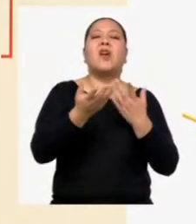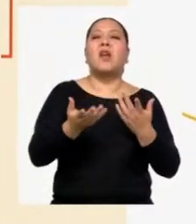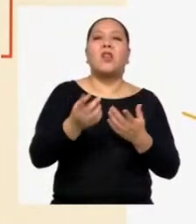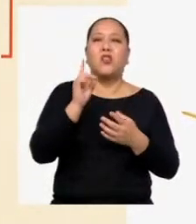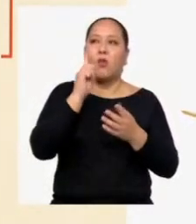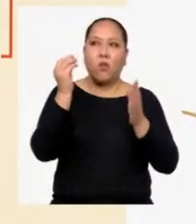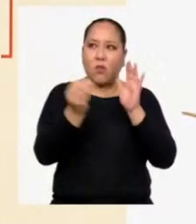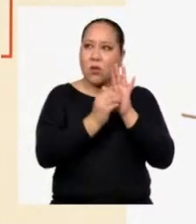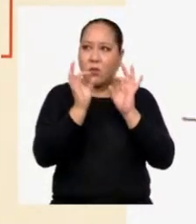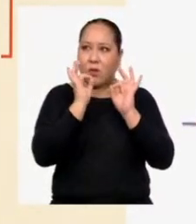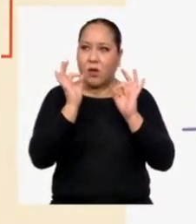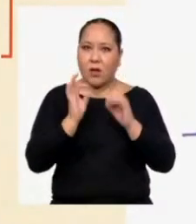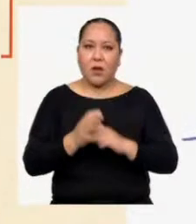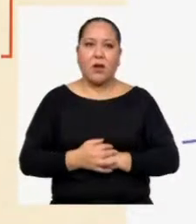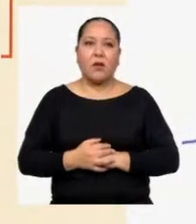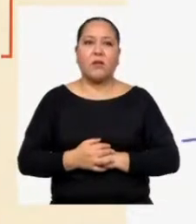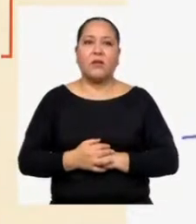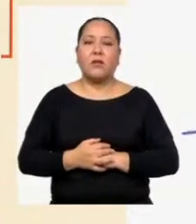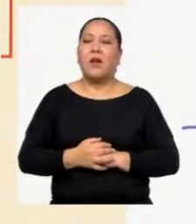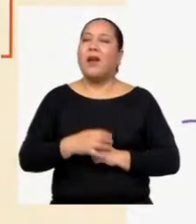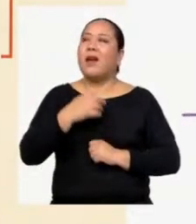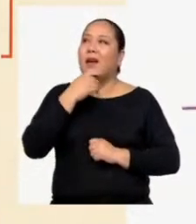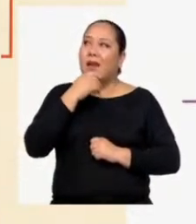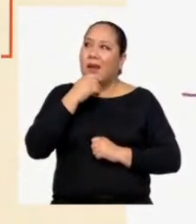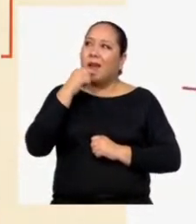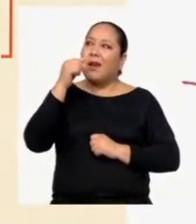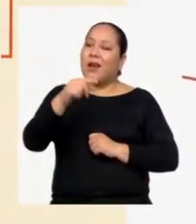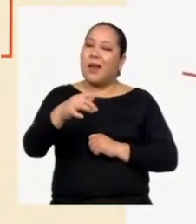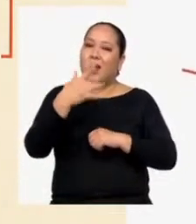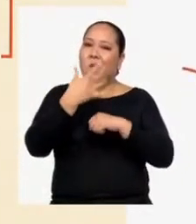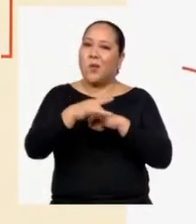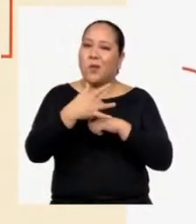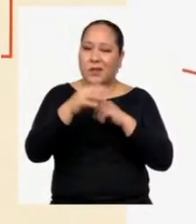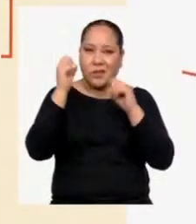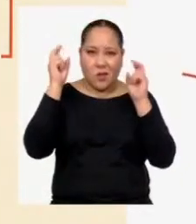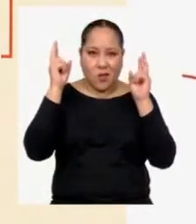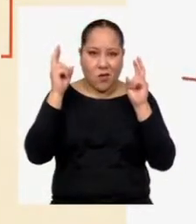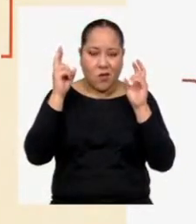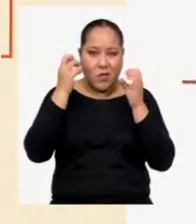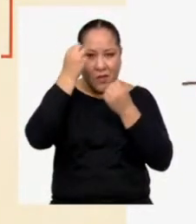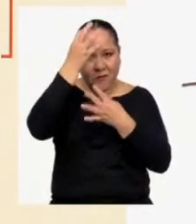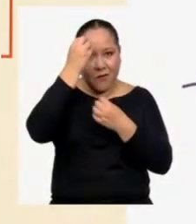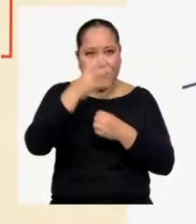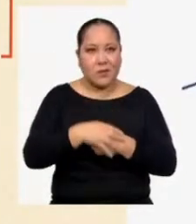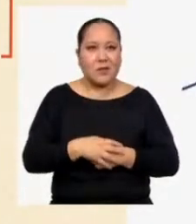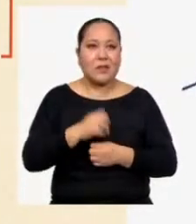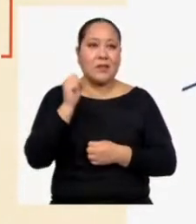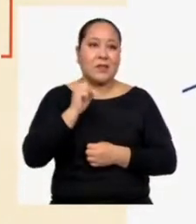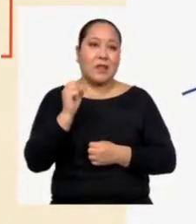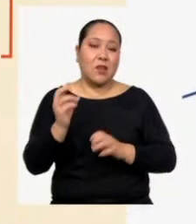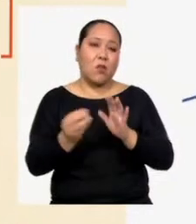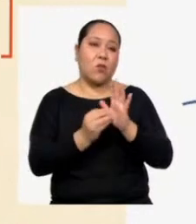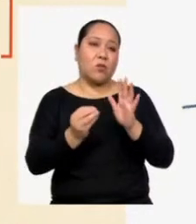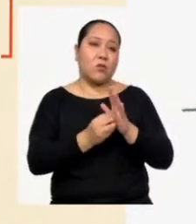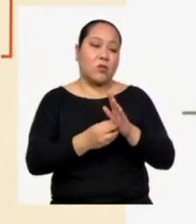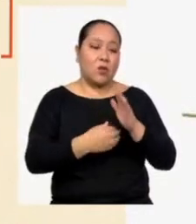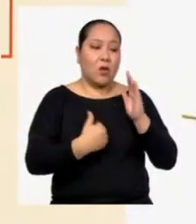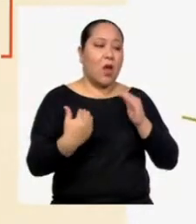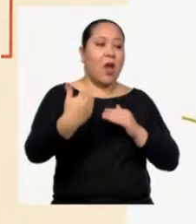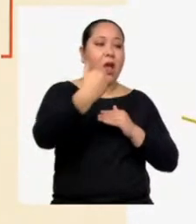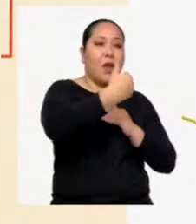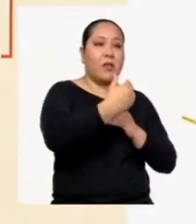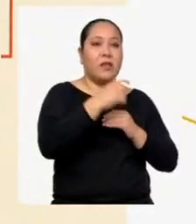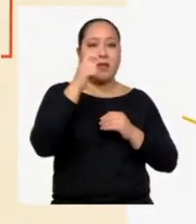ponemos nada? ¡Ah! ¡Hay un vacío de información! Así ya la hayas puesto en tu desarrollo